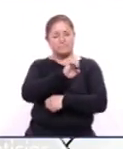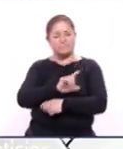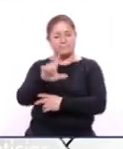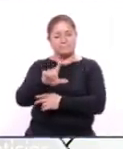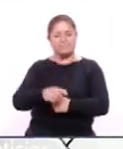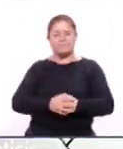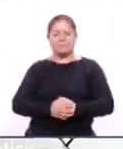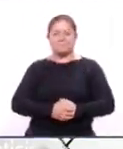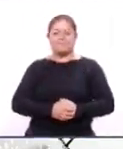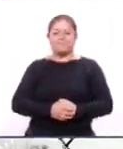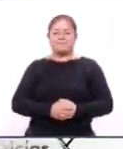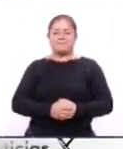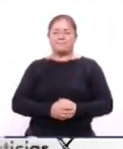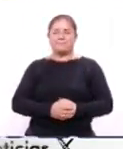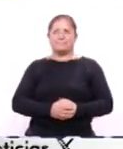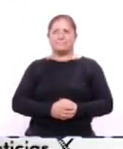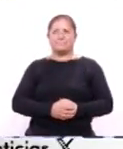López.